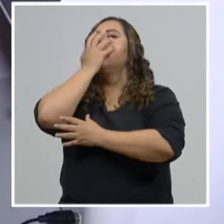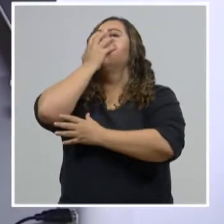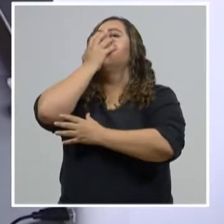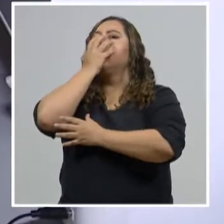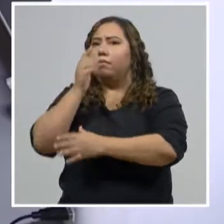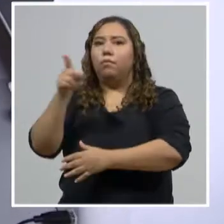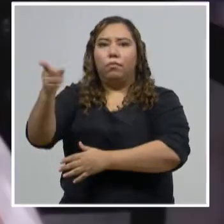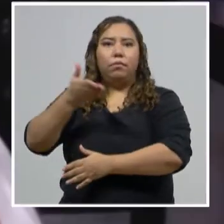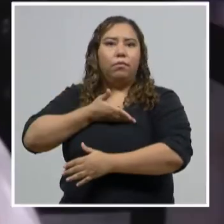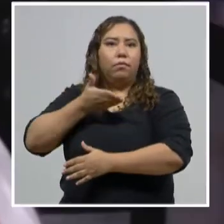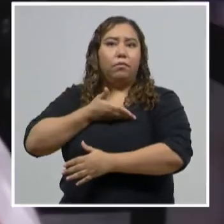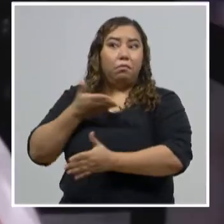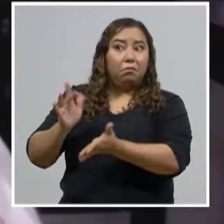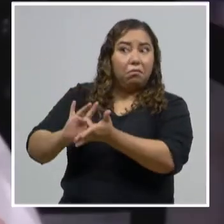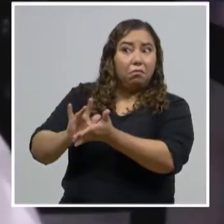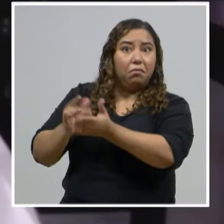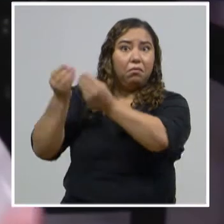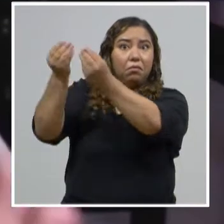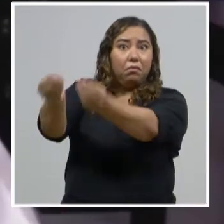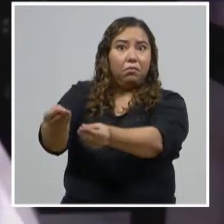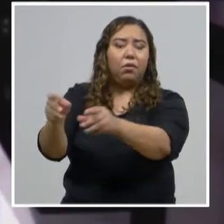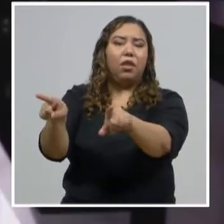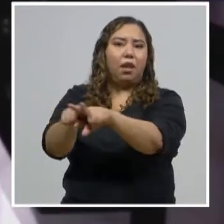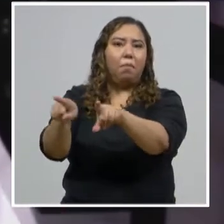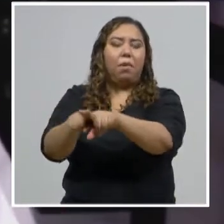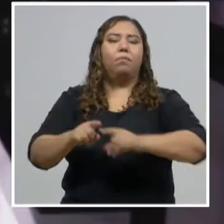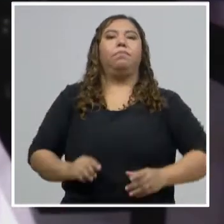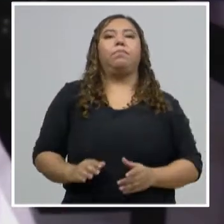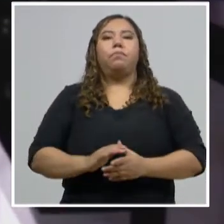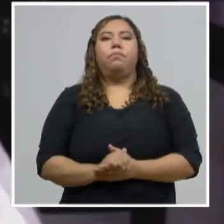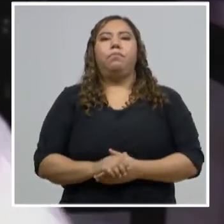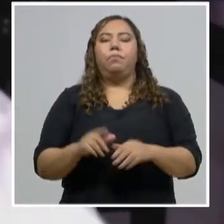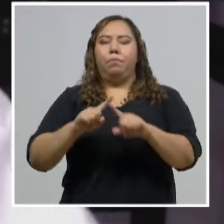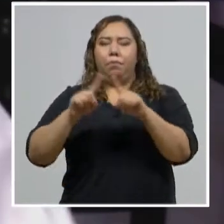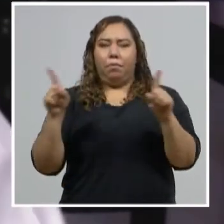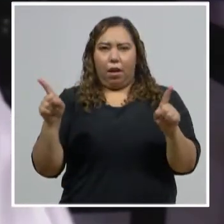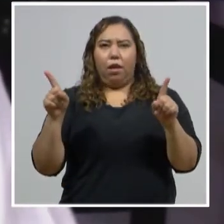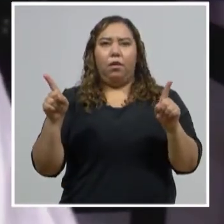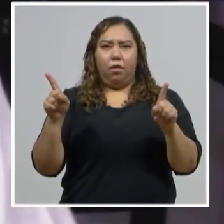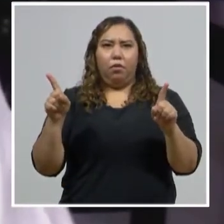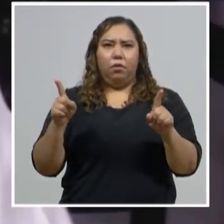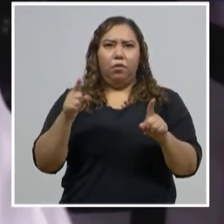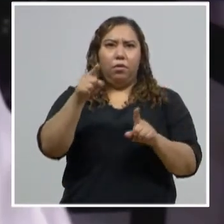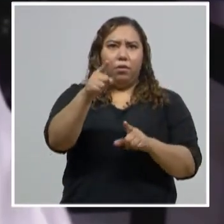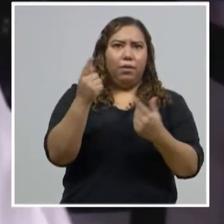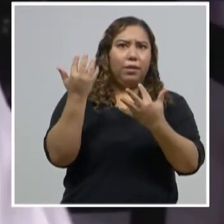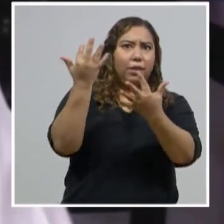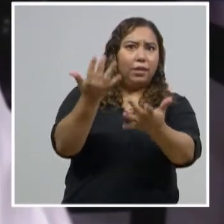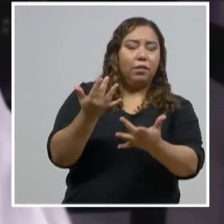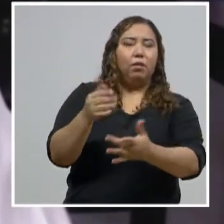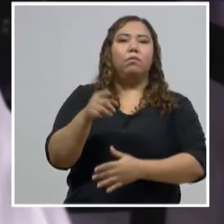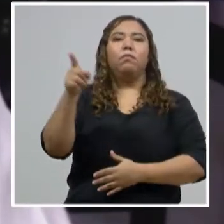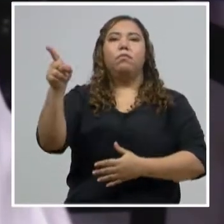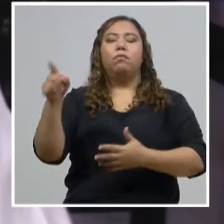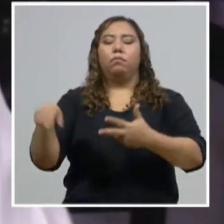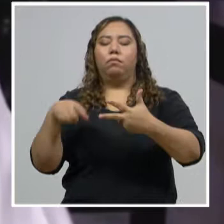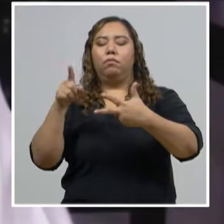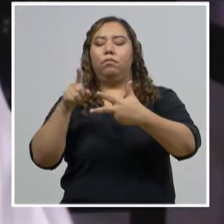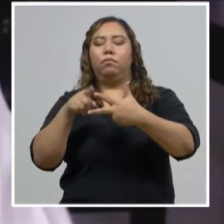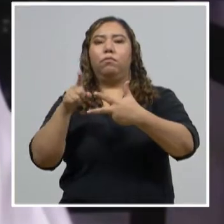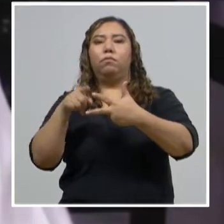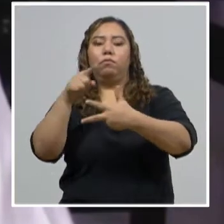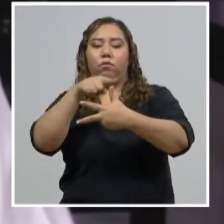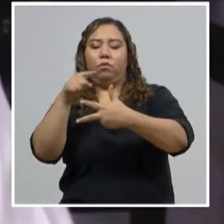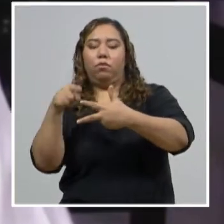entregar sus respectivos tratamientos. Pero bueno, no los quiero hacer esperar más. Adelante, Canciller Lisandro, y adelante, Pastor